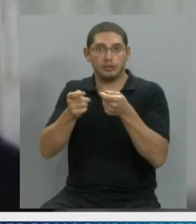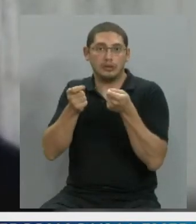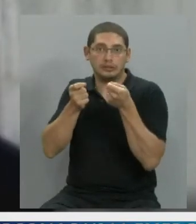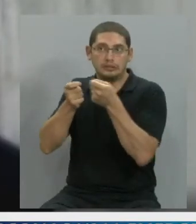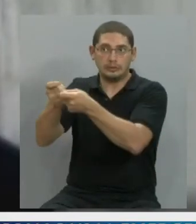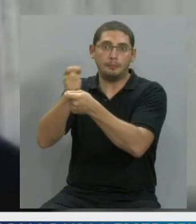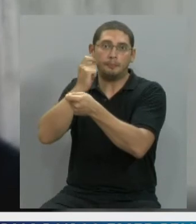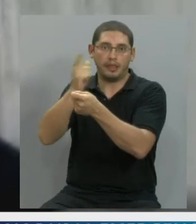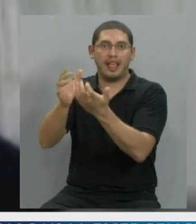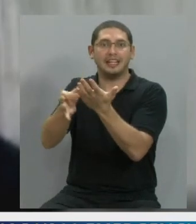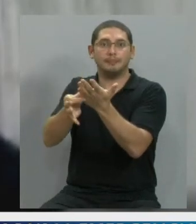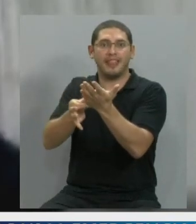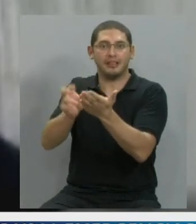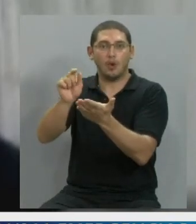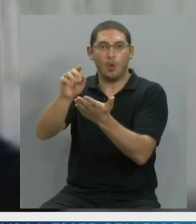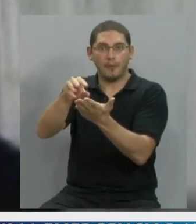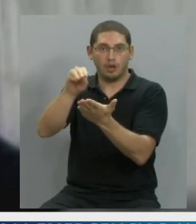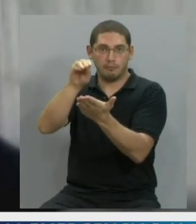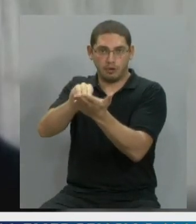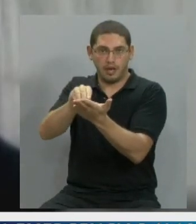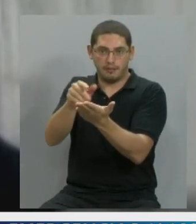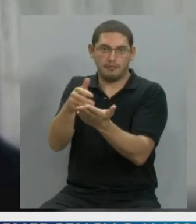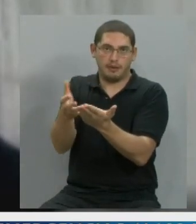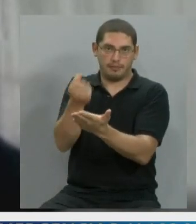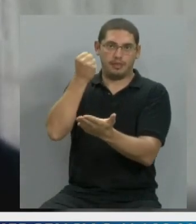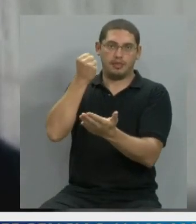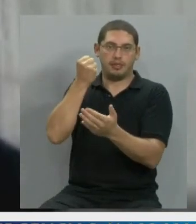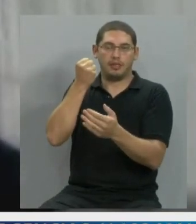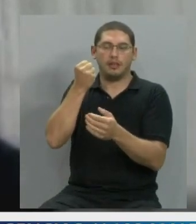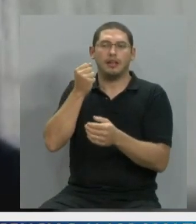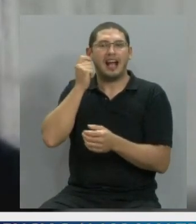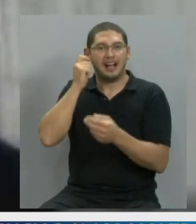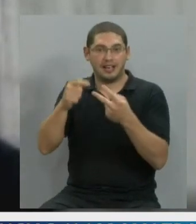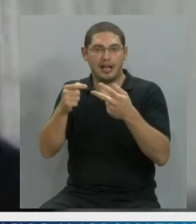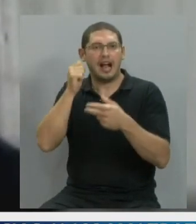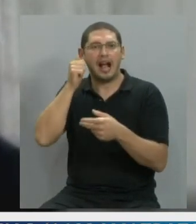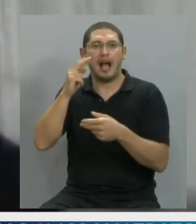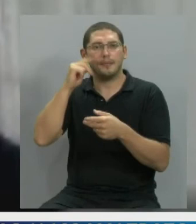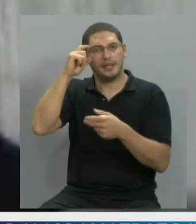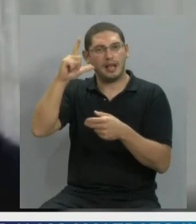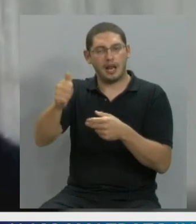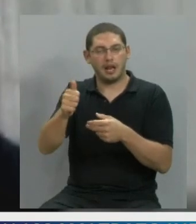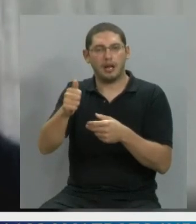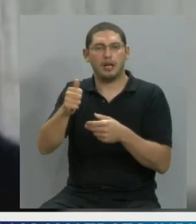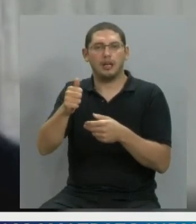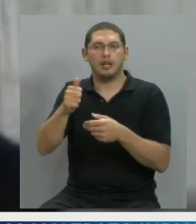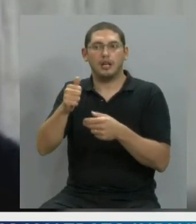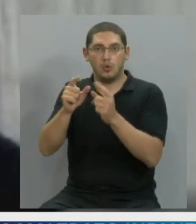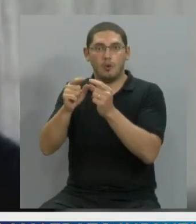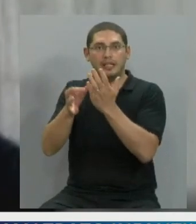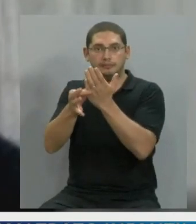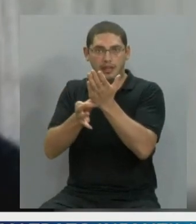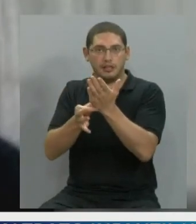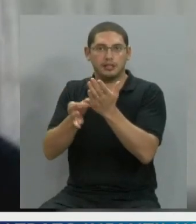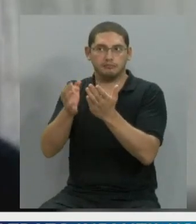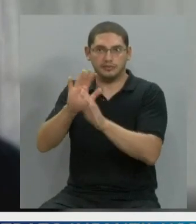tiene un número de expedientes, le entregaron a Gabriela un sellado y con un número de